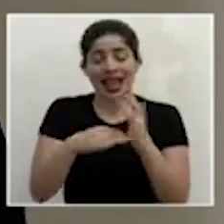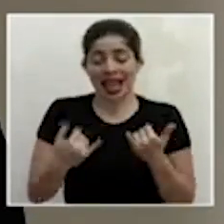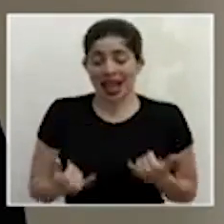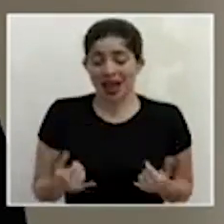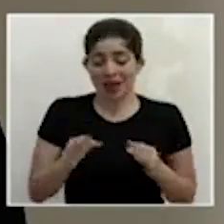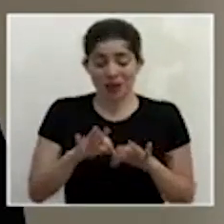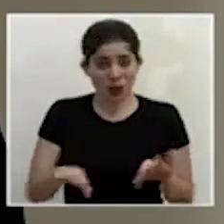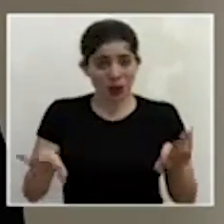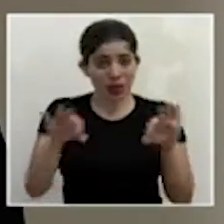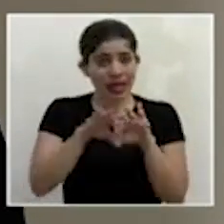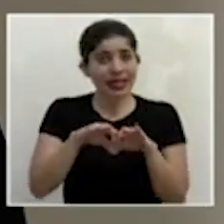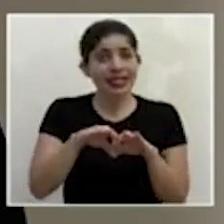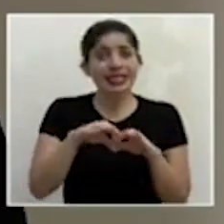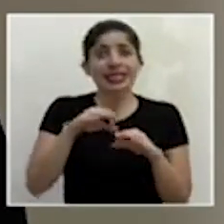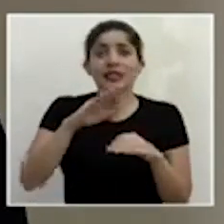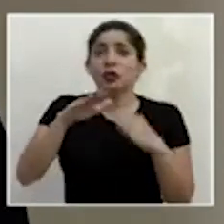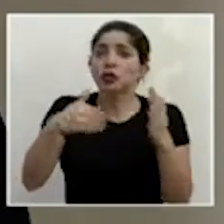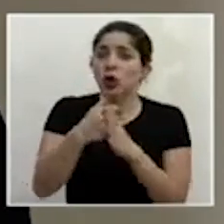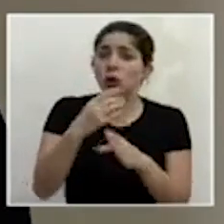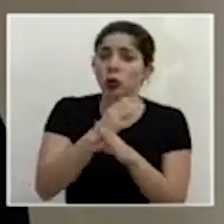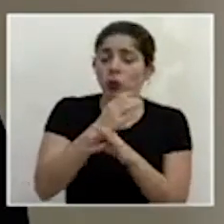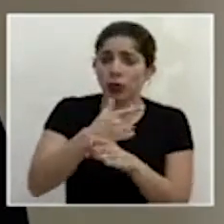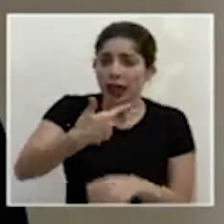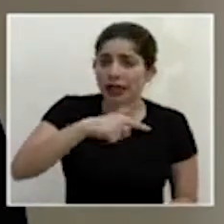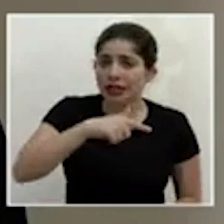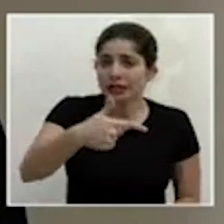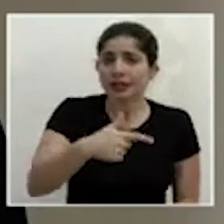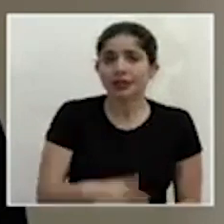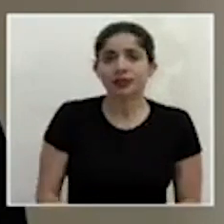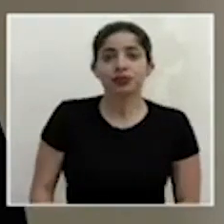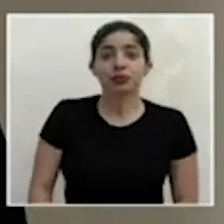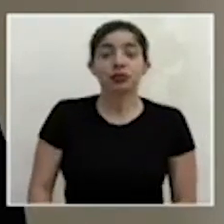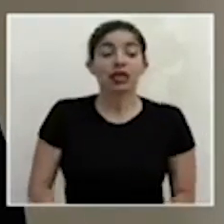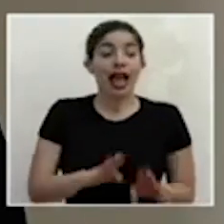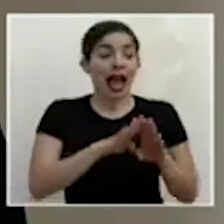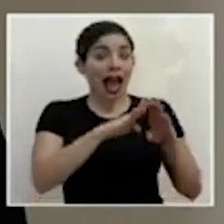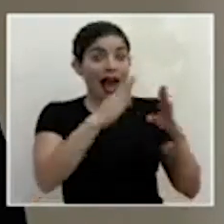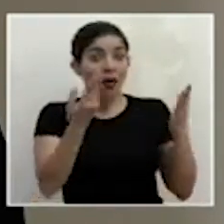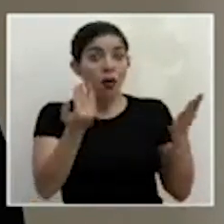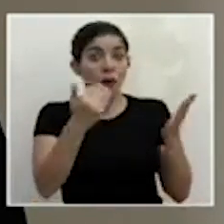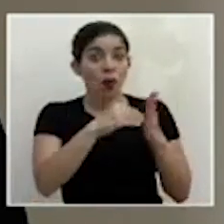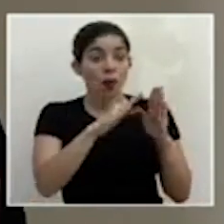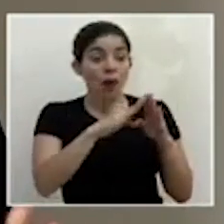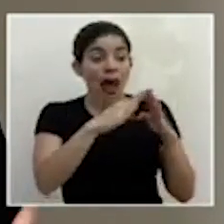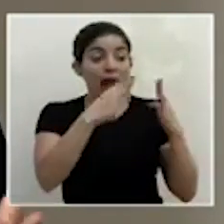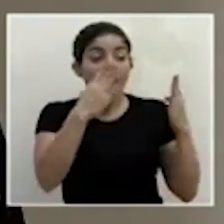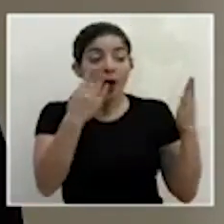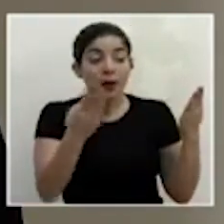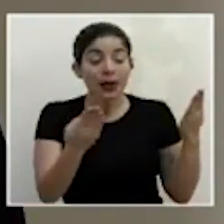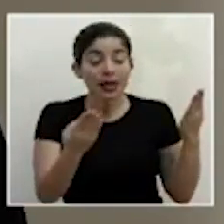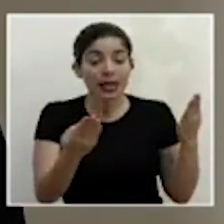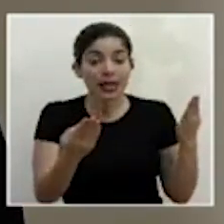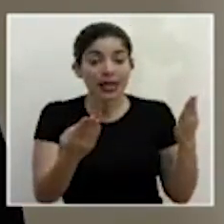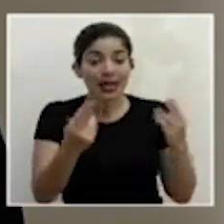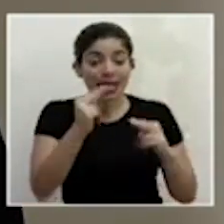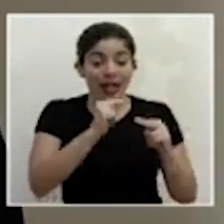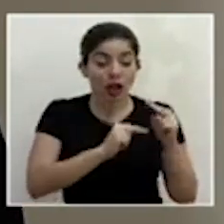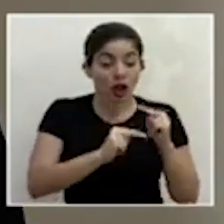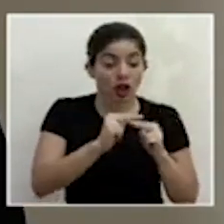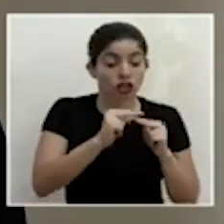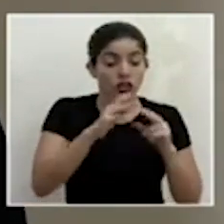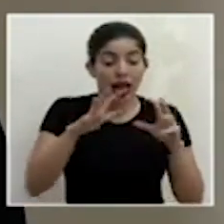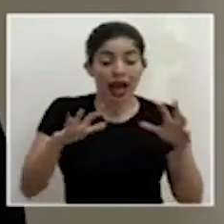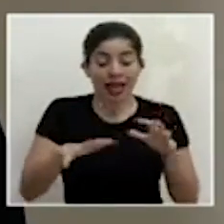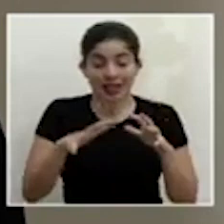cuidemos unas a otras una apertura una reapertura volver a abrir nuestros negocios nuestras